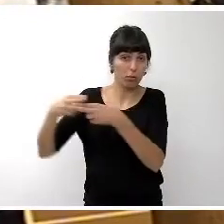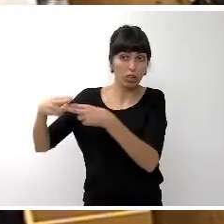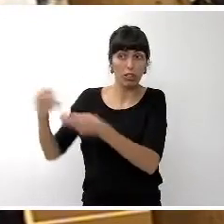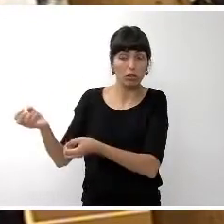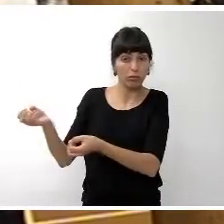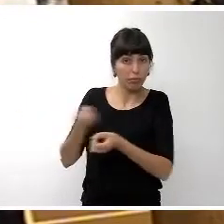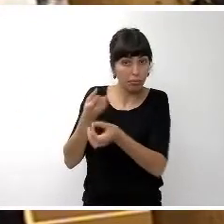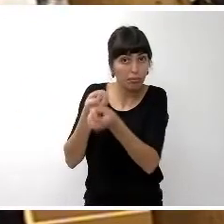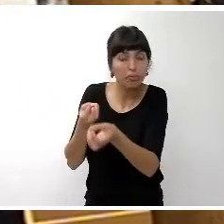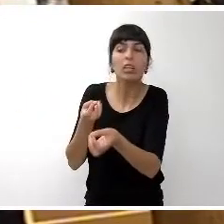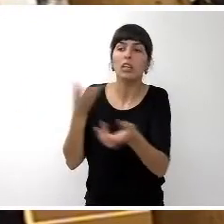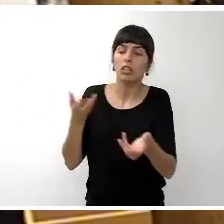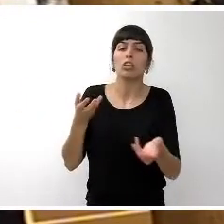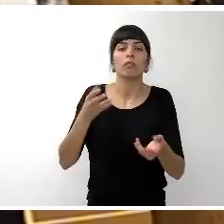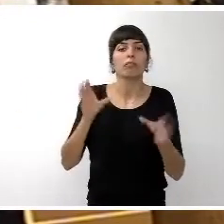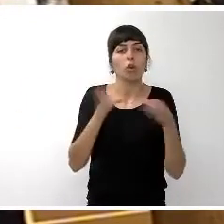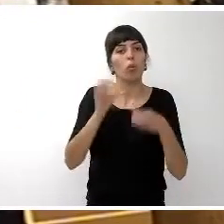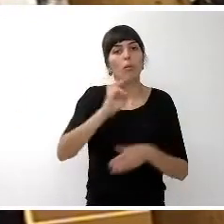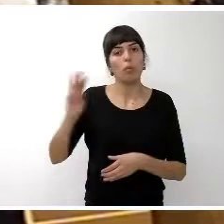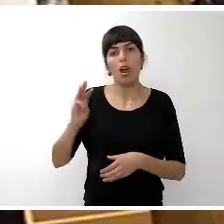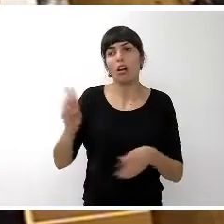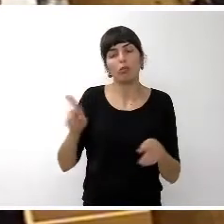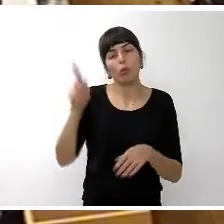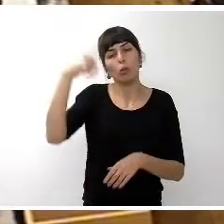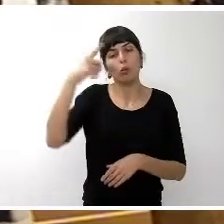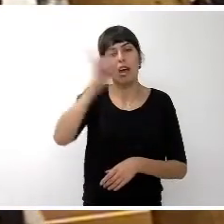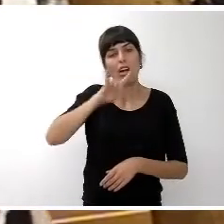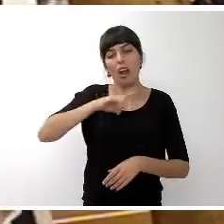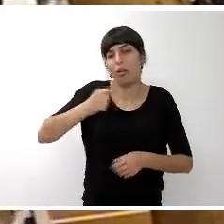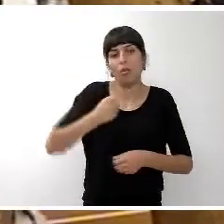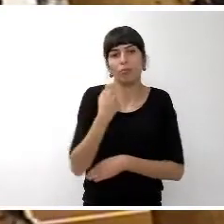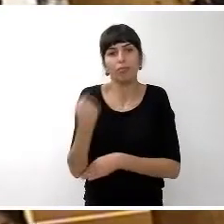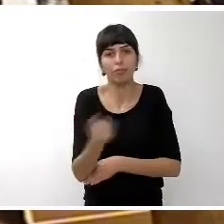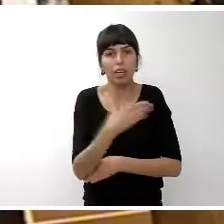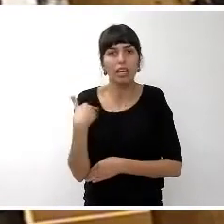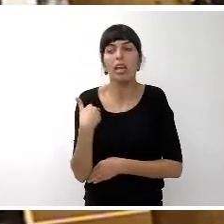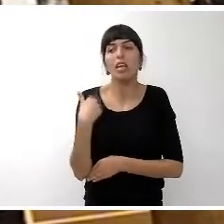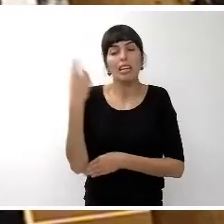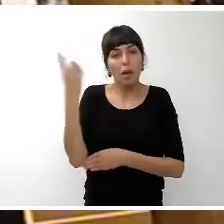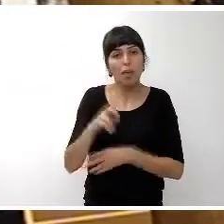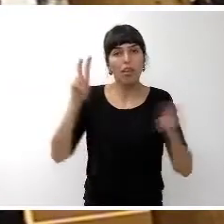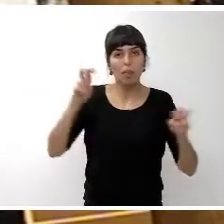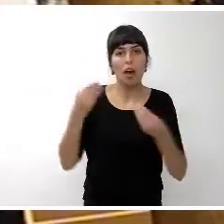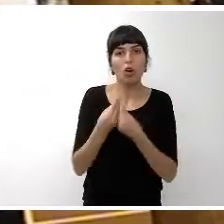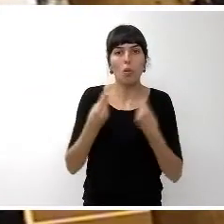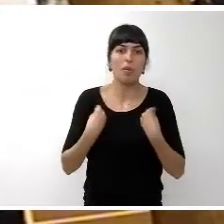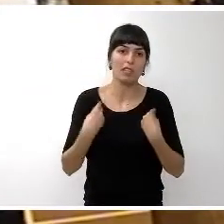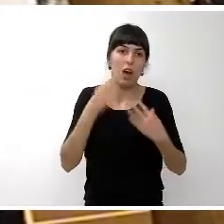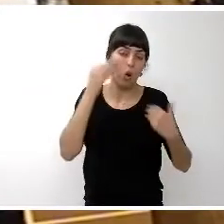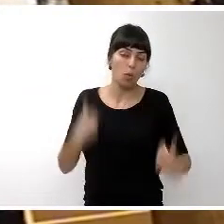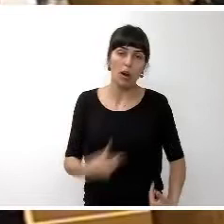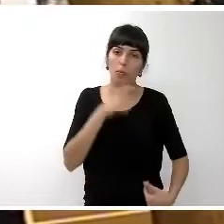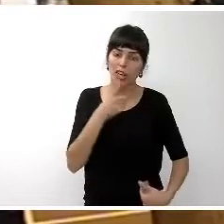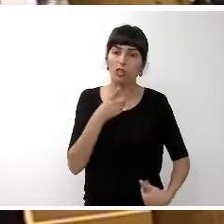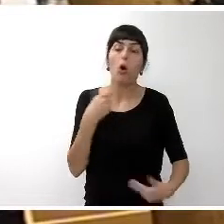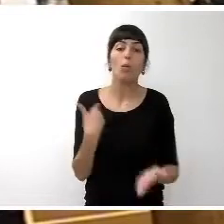quiere consolidar la cultura canaria, apoyar a la convivencia humana y, por supuesto, apoyaremos esta moción. Gracias. Muchas